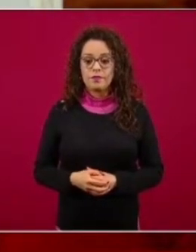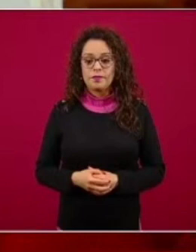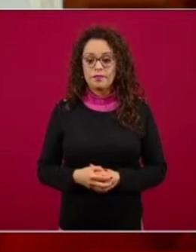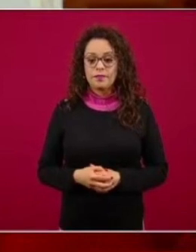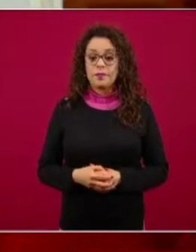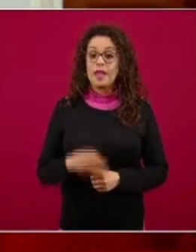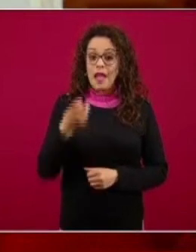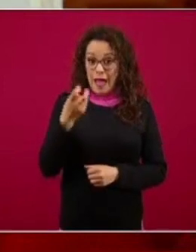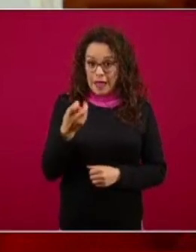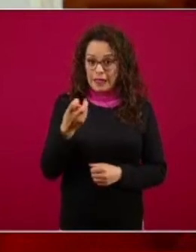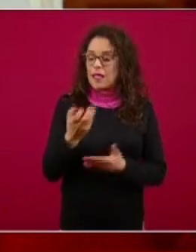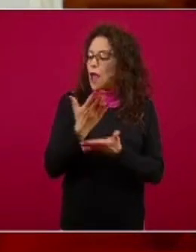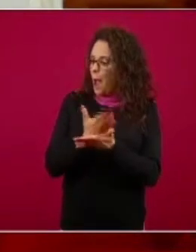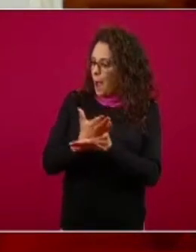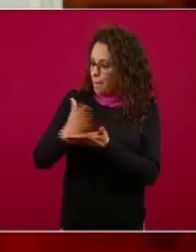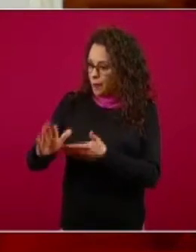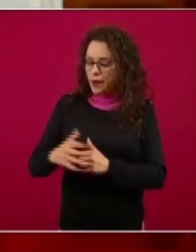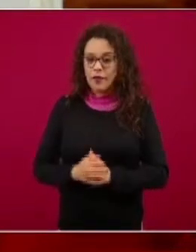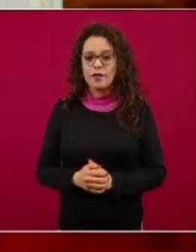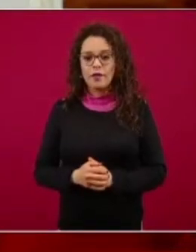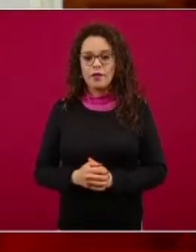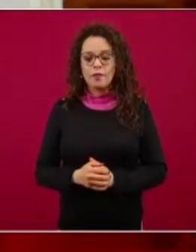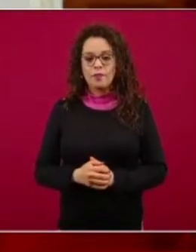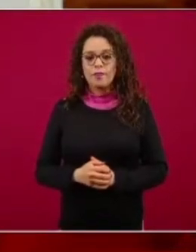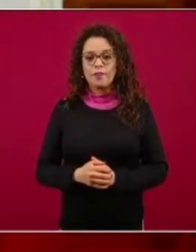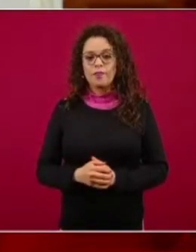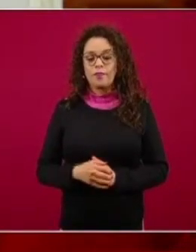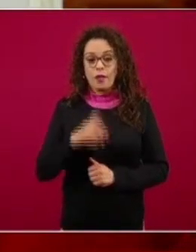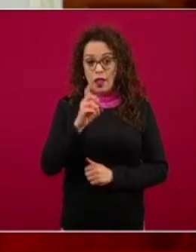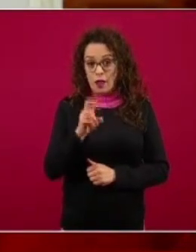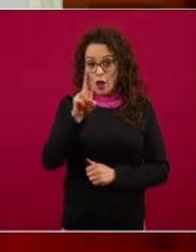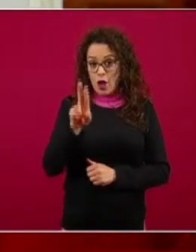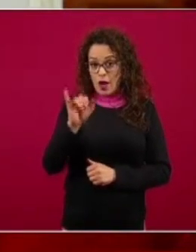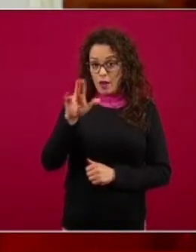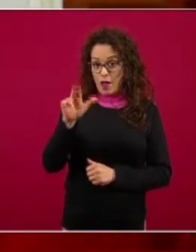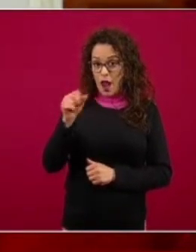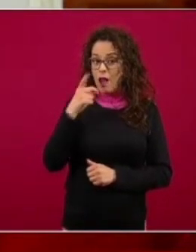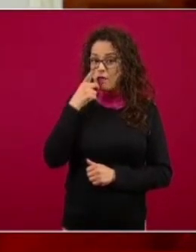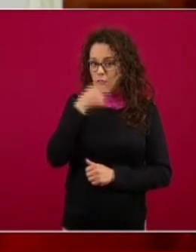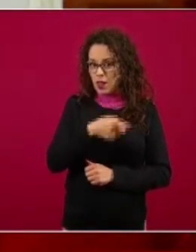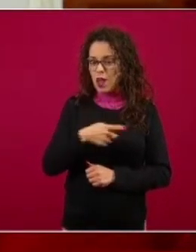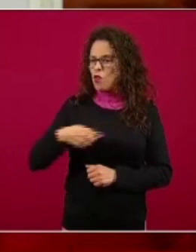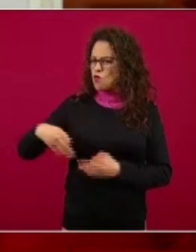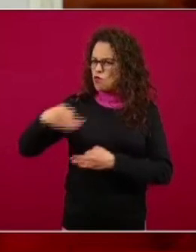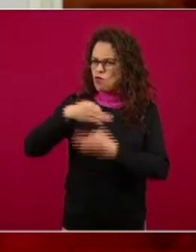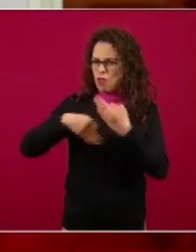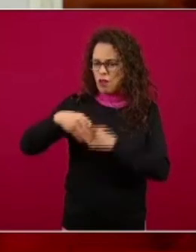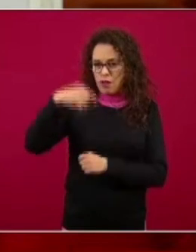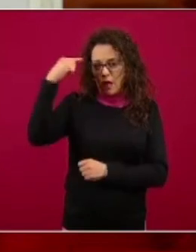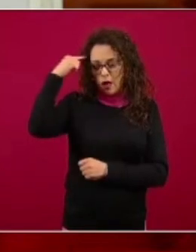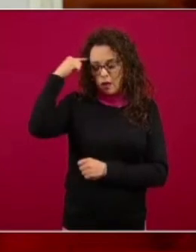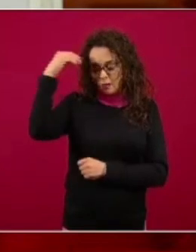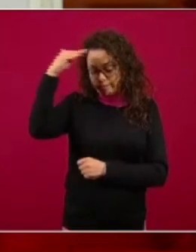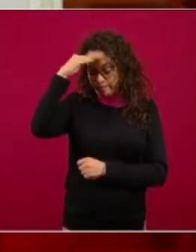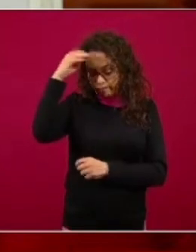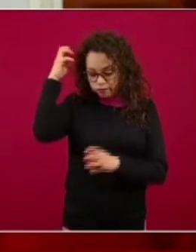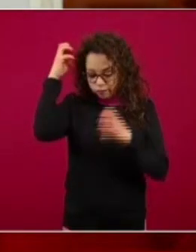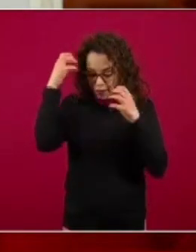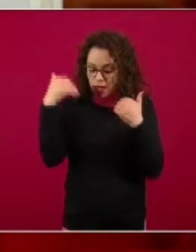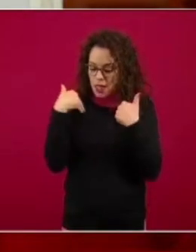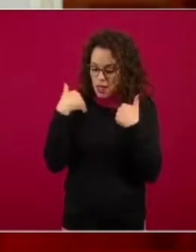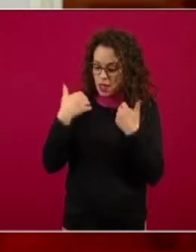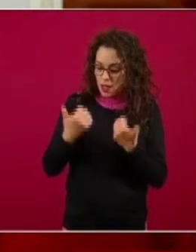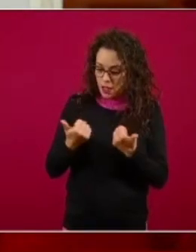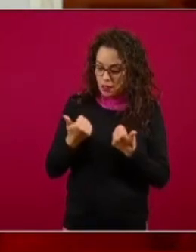si uno reflexiona en lo que presentó el doctor Rivera de que la mayor parte de la gente no tiene